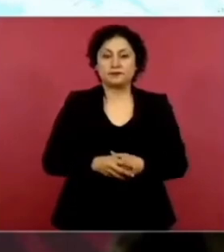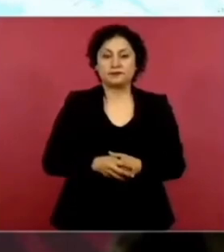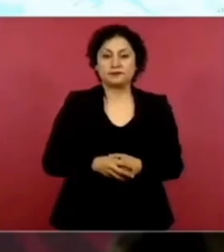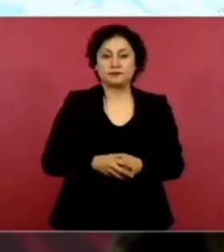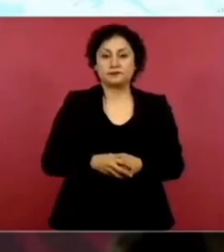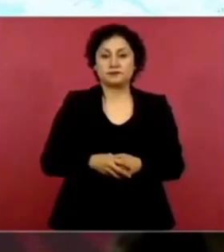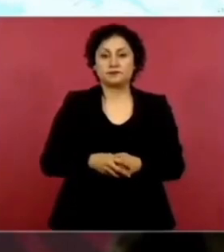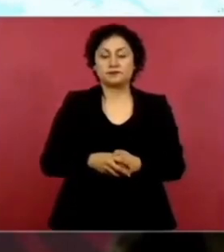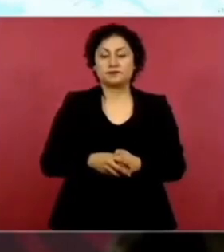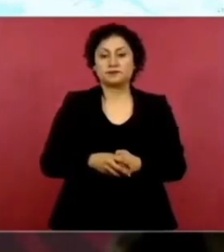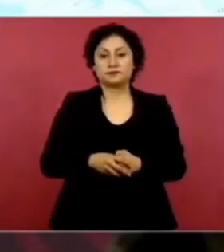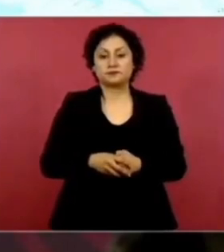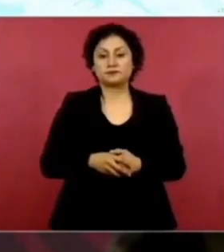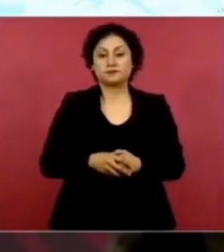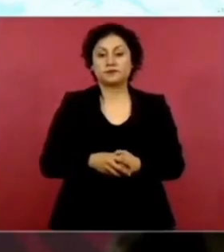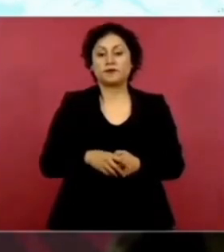luego.